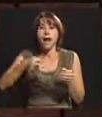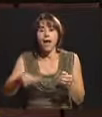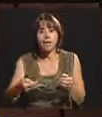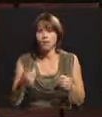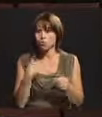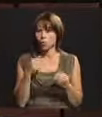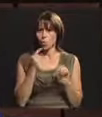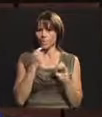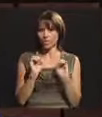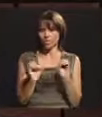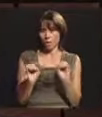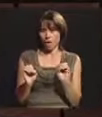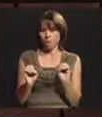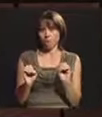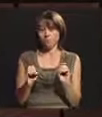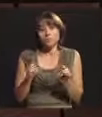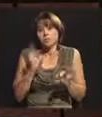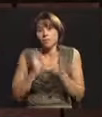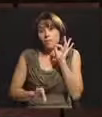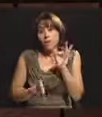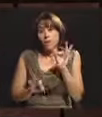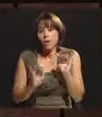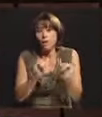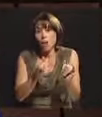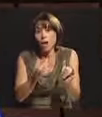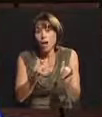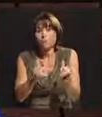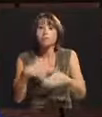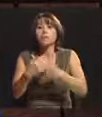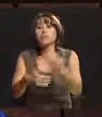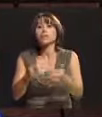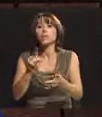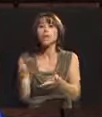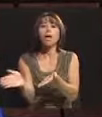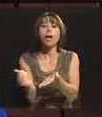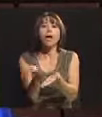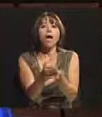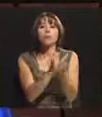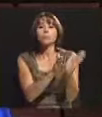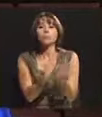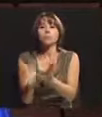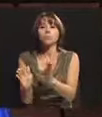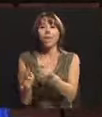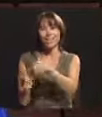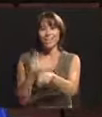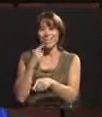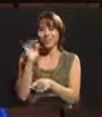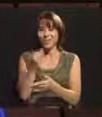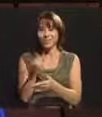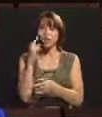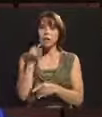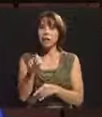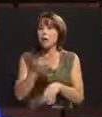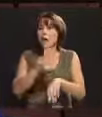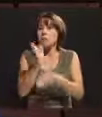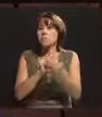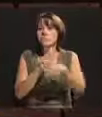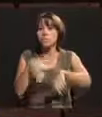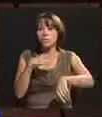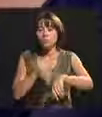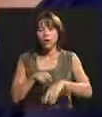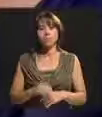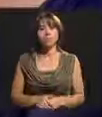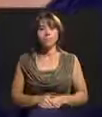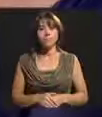recoja los carros porque mamá se cae. Simplemente hay que recoger después de jugar. Y él le dijo eso. Yo no sé, para él era como muy